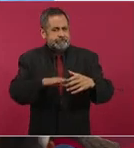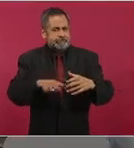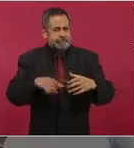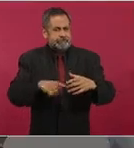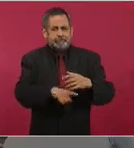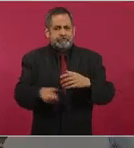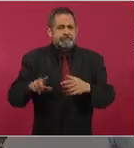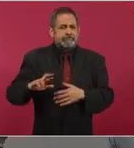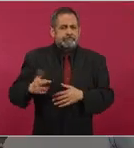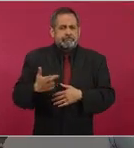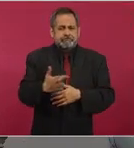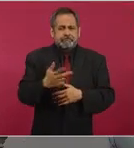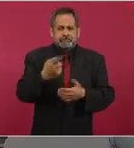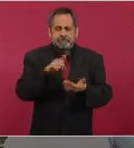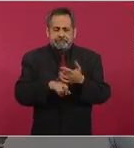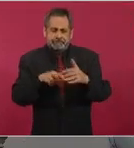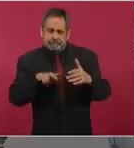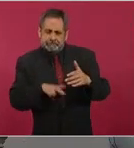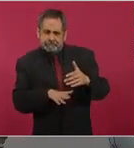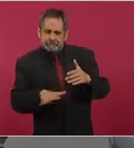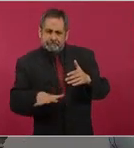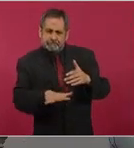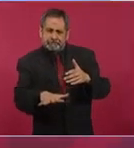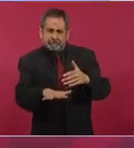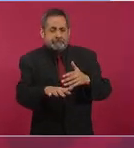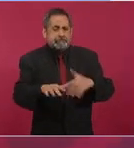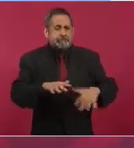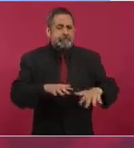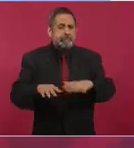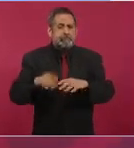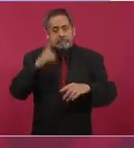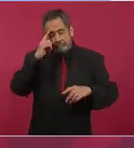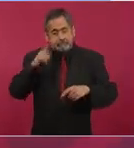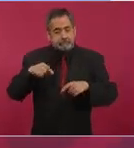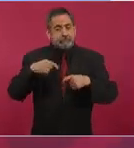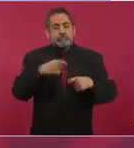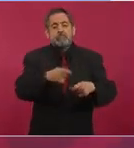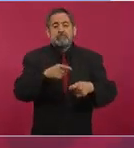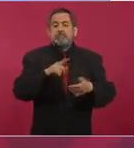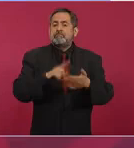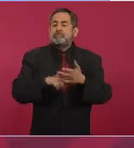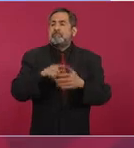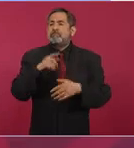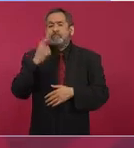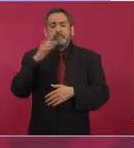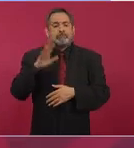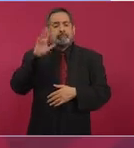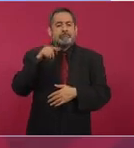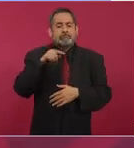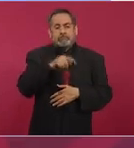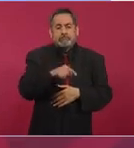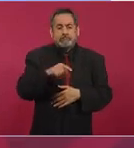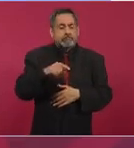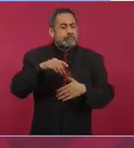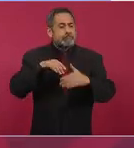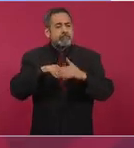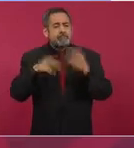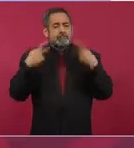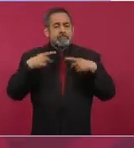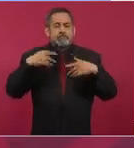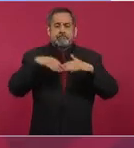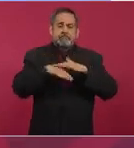ríos submarinos, y convertirlos en un centro de recreación.